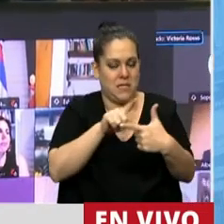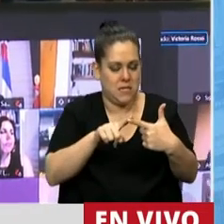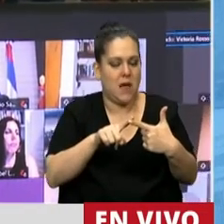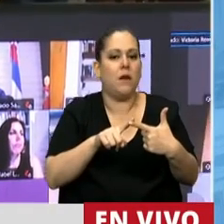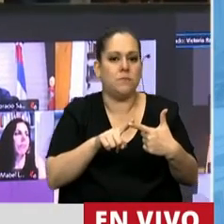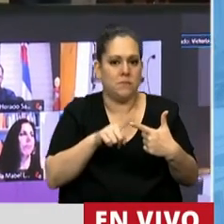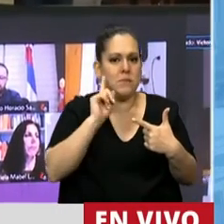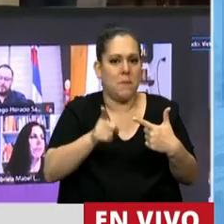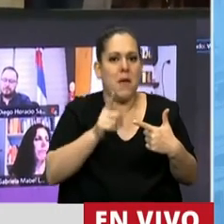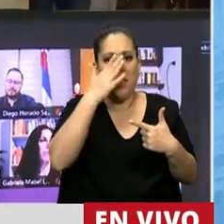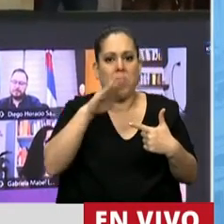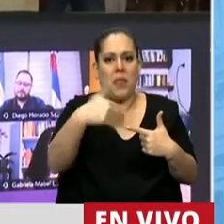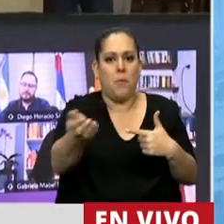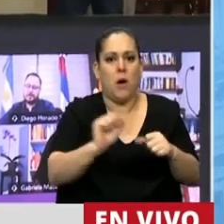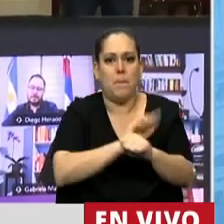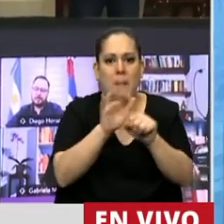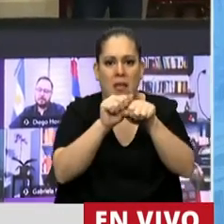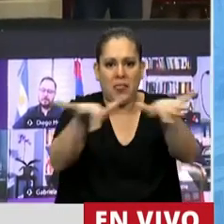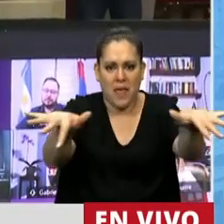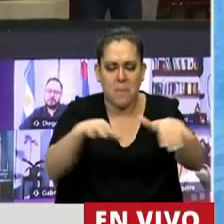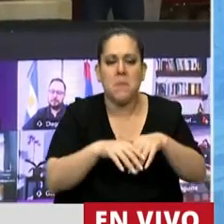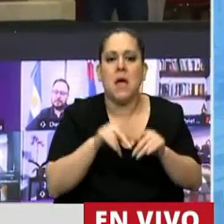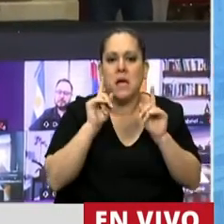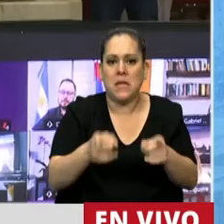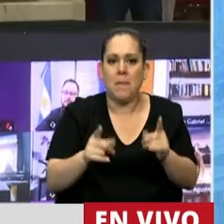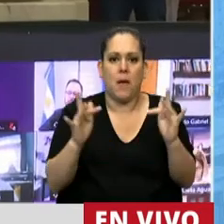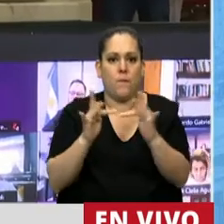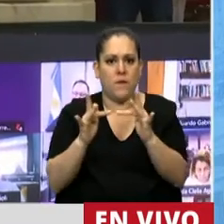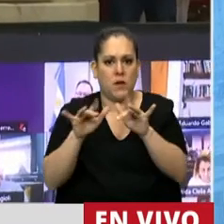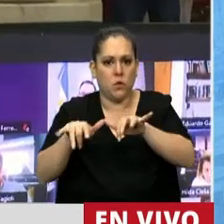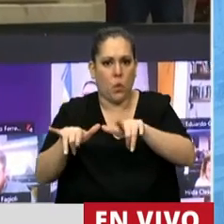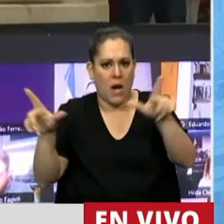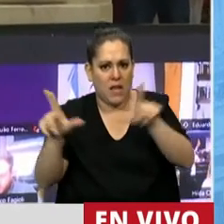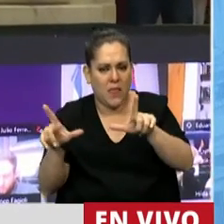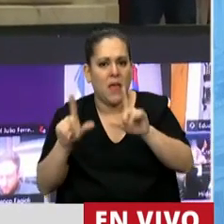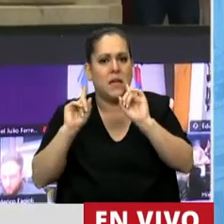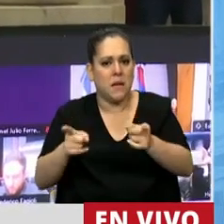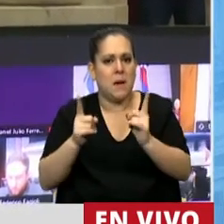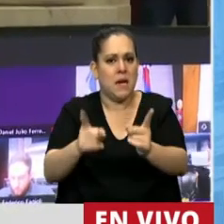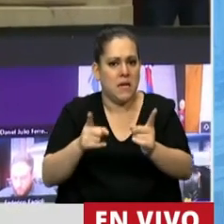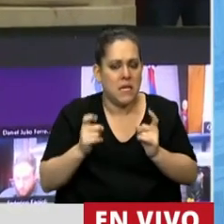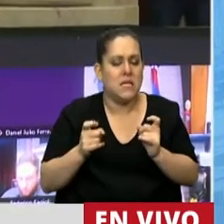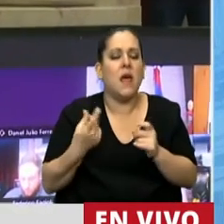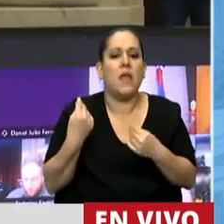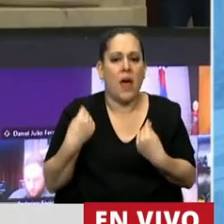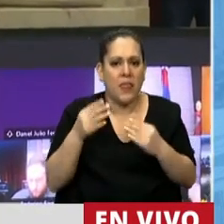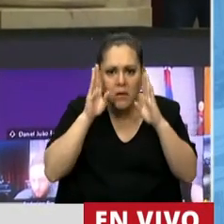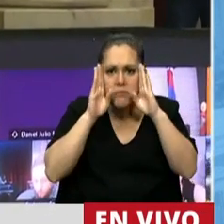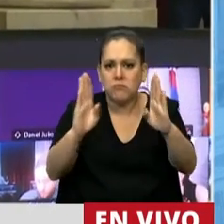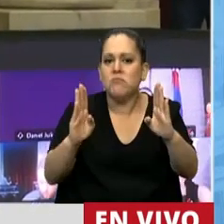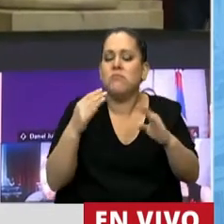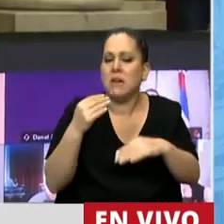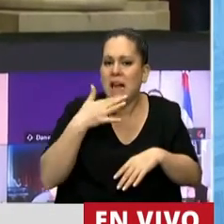pandemia, sobre los desafíos de la virtualidad y de la necesidad de tener una mirada que realmente